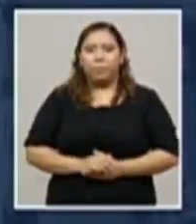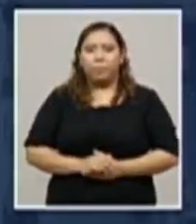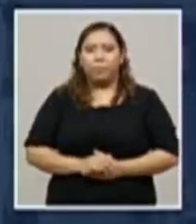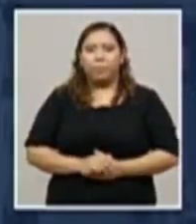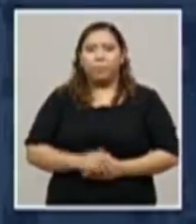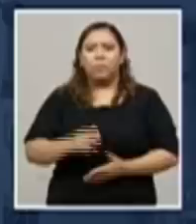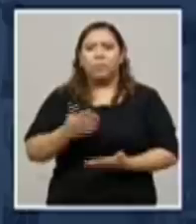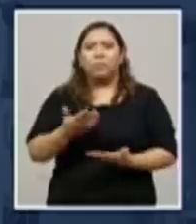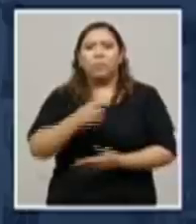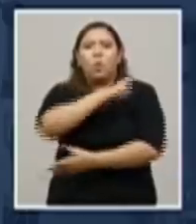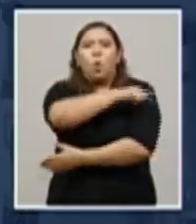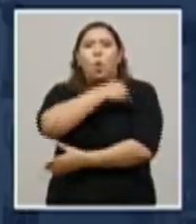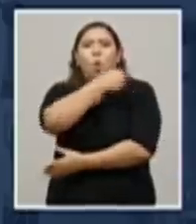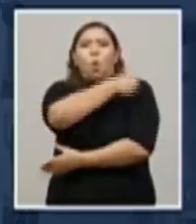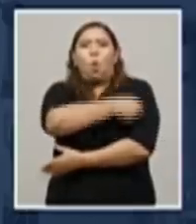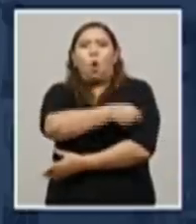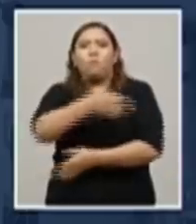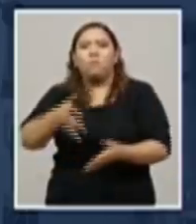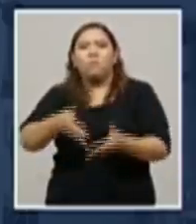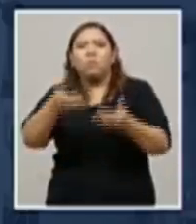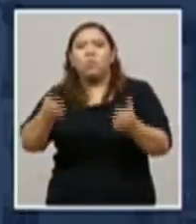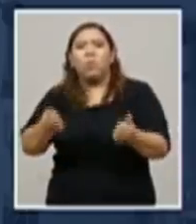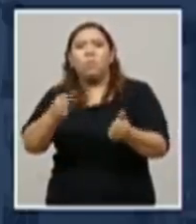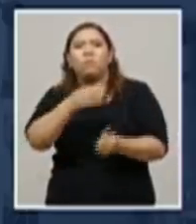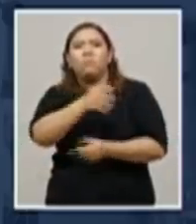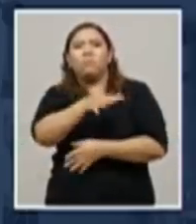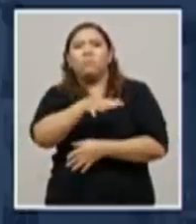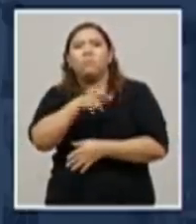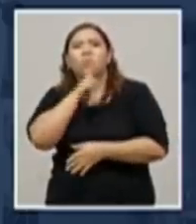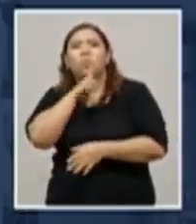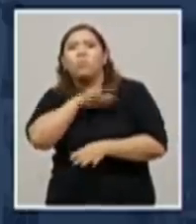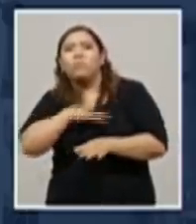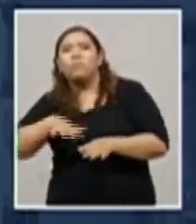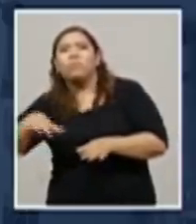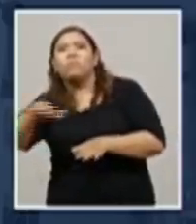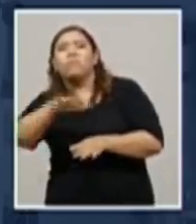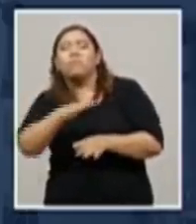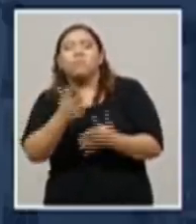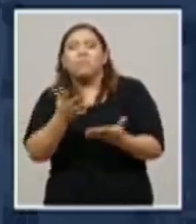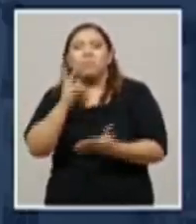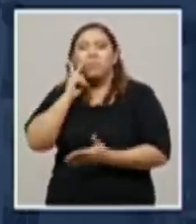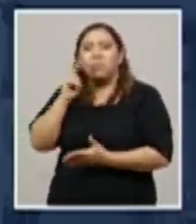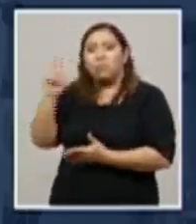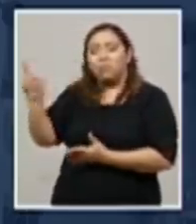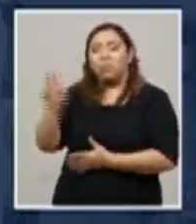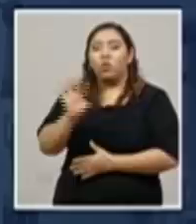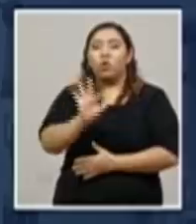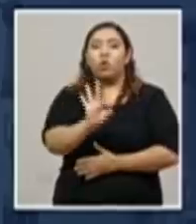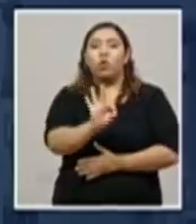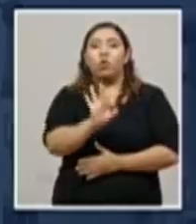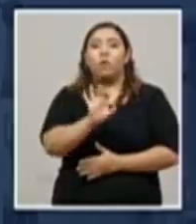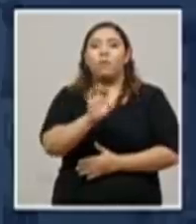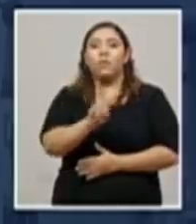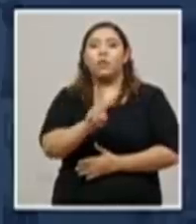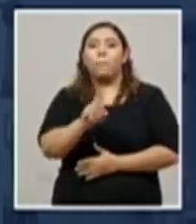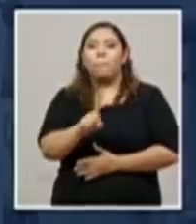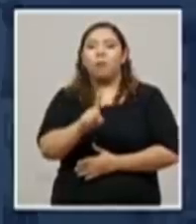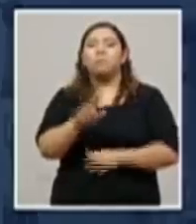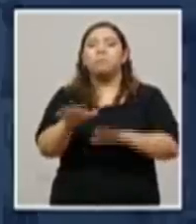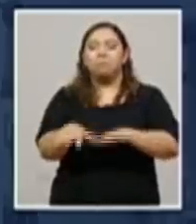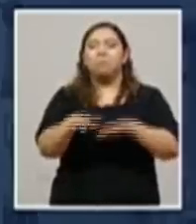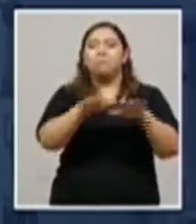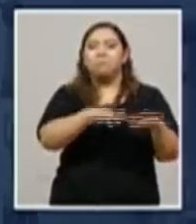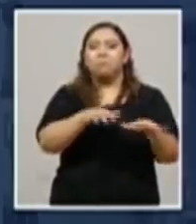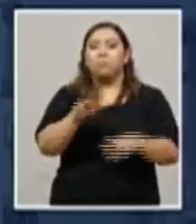de los pacientes hospitalizados a nivel nacional está de la siguiente manera. 921 en condición estable,